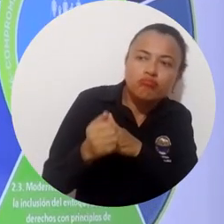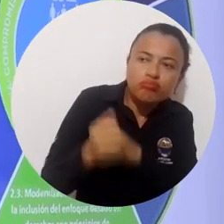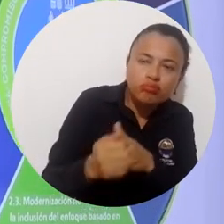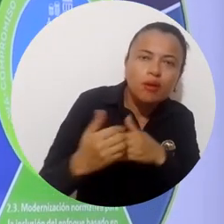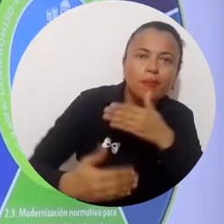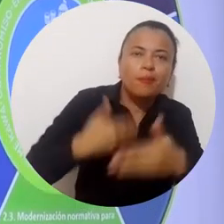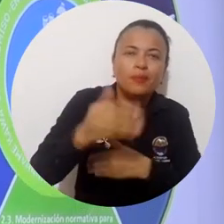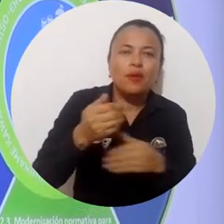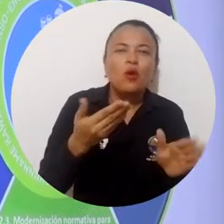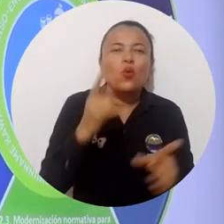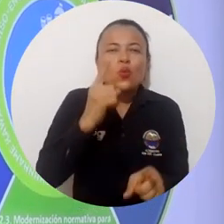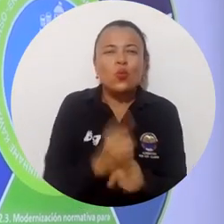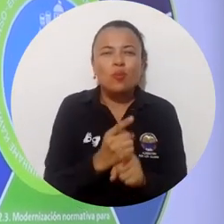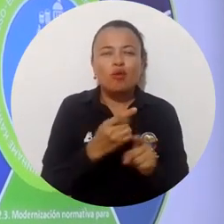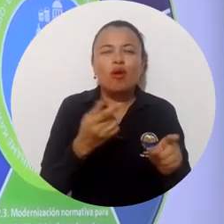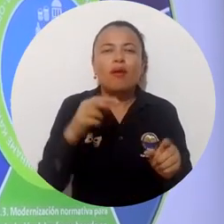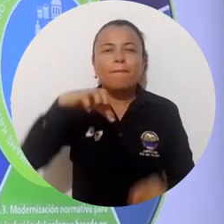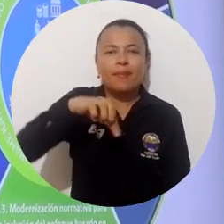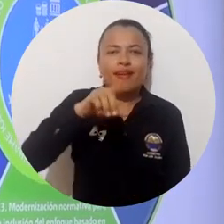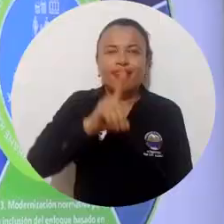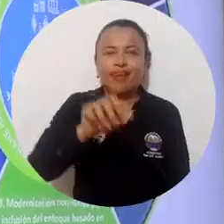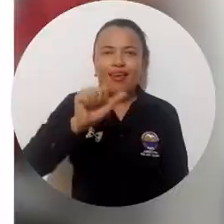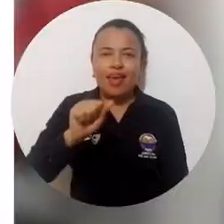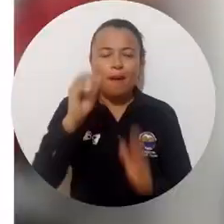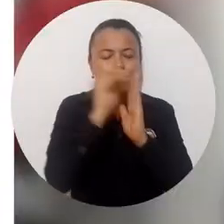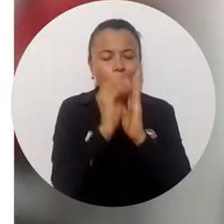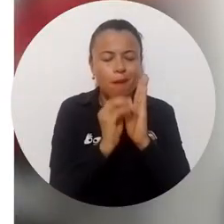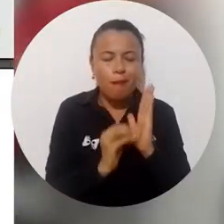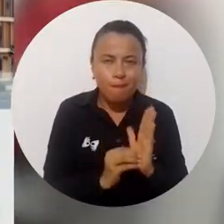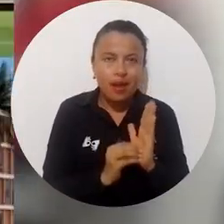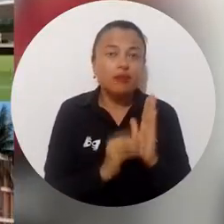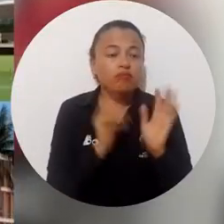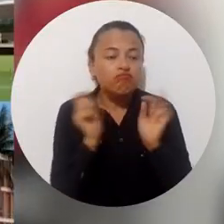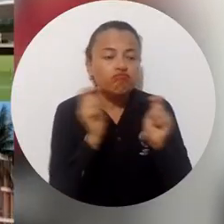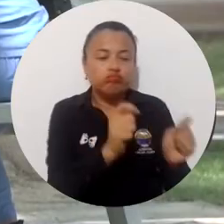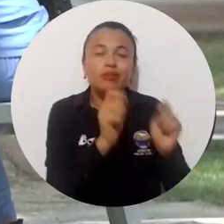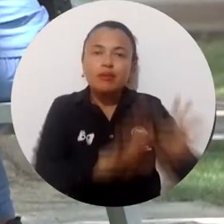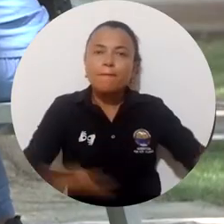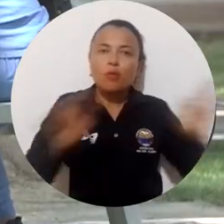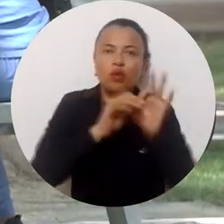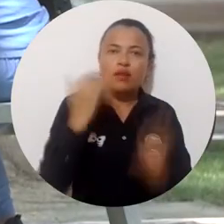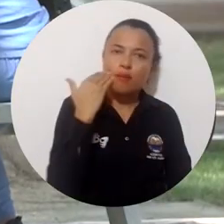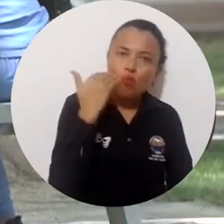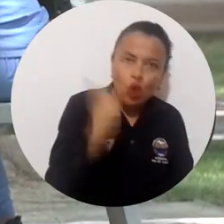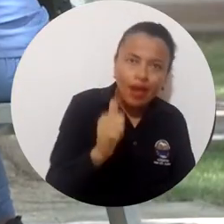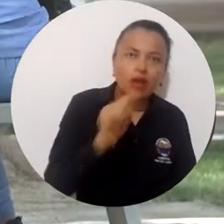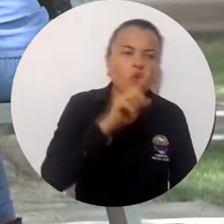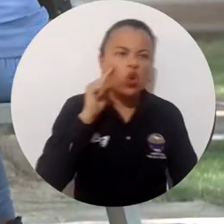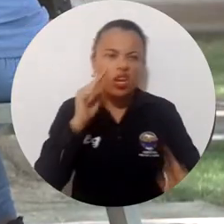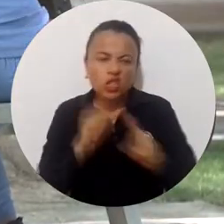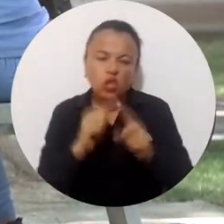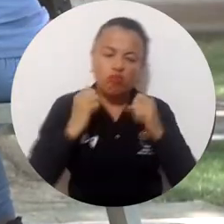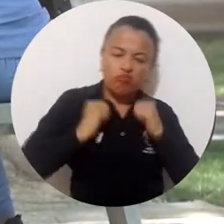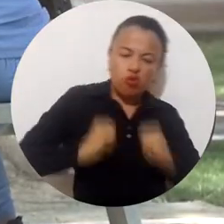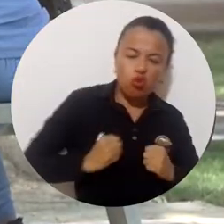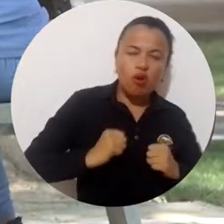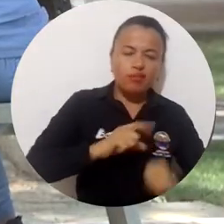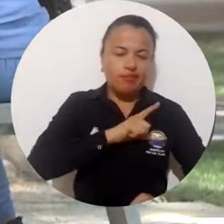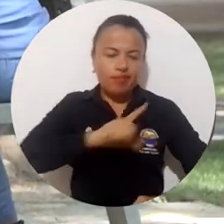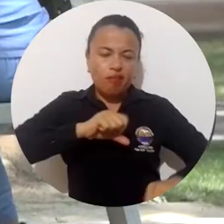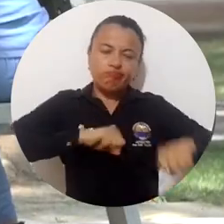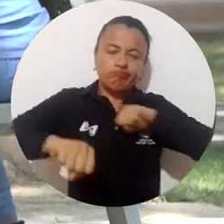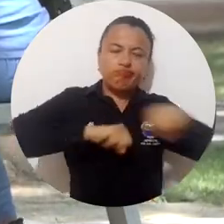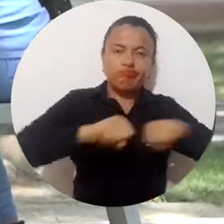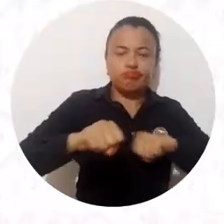instancia consultiva en cumplimiento de los propósitos establecidos en el Plan de Desarrollo, exaltando la visión y el rol de la mujer y el